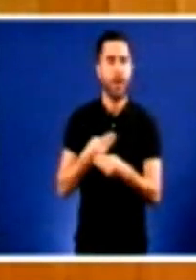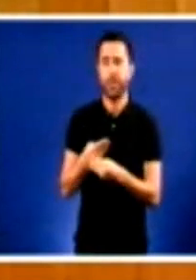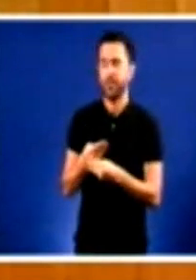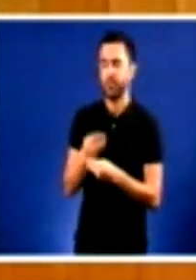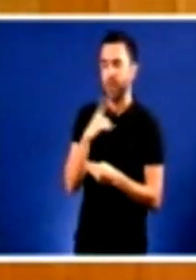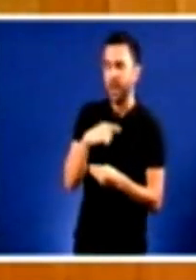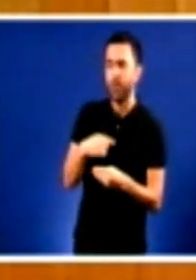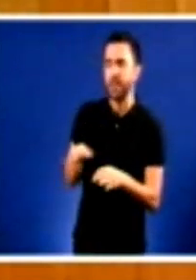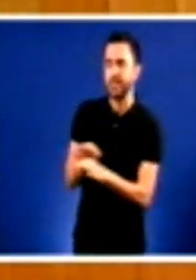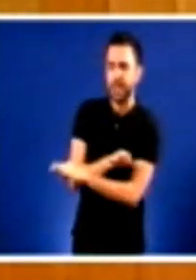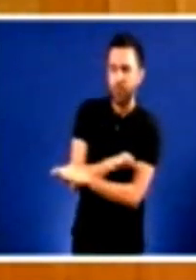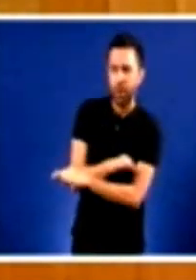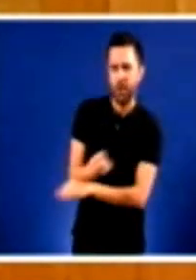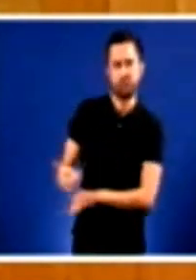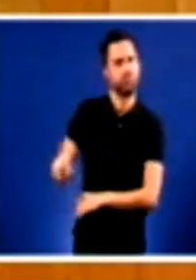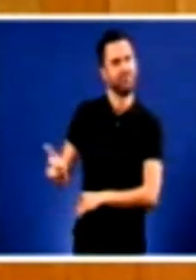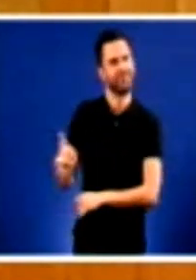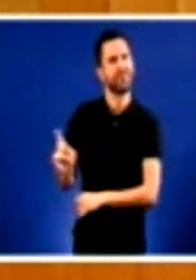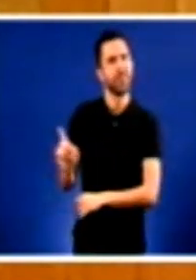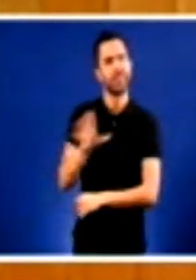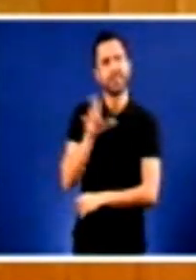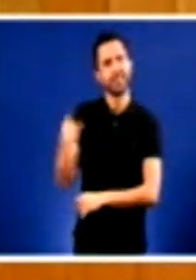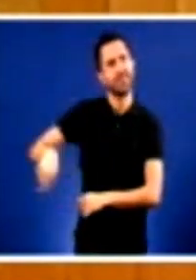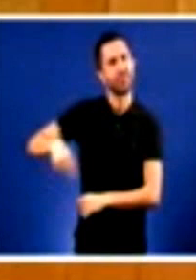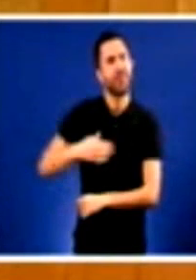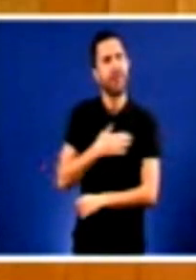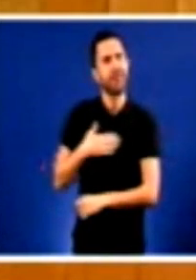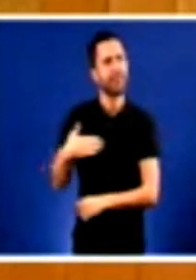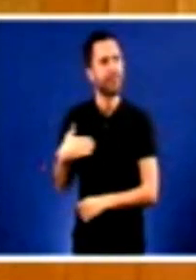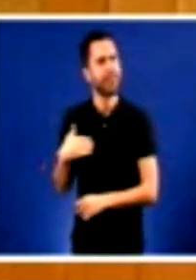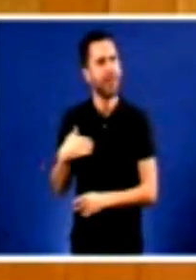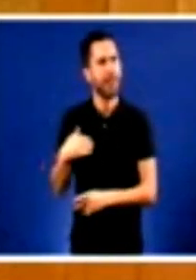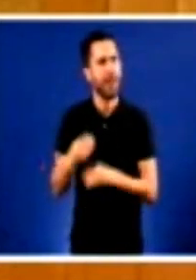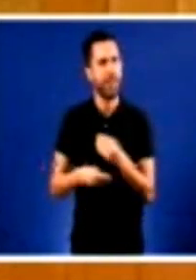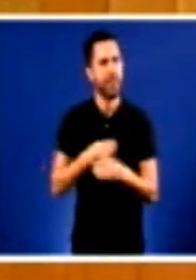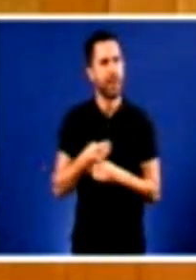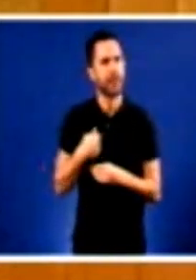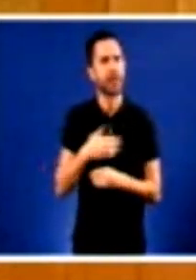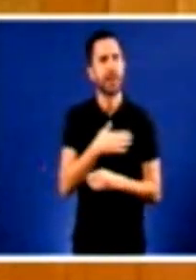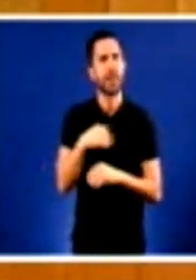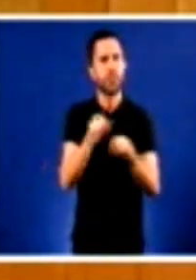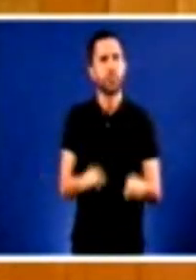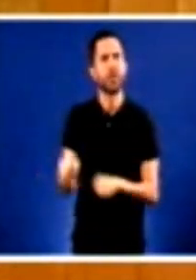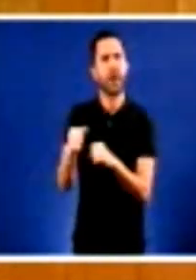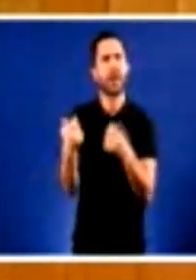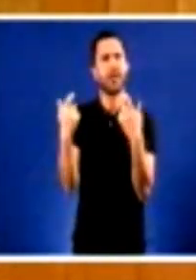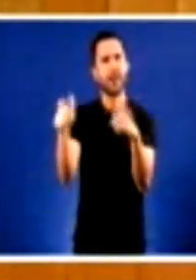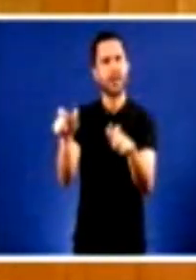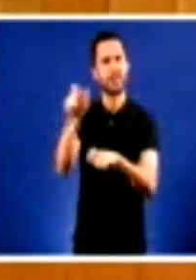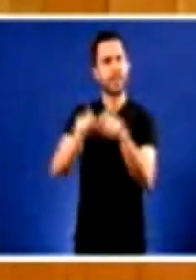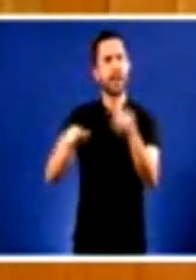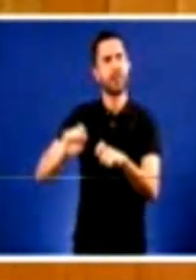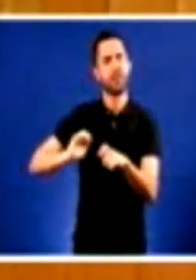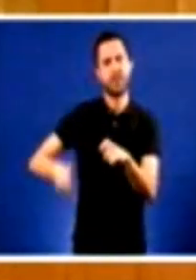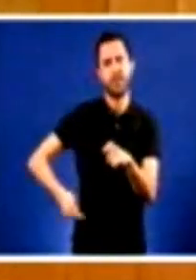triste é que é o que queren facer, o triste é que só queren proteser as clases altas. Ese é o seu problema,